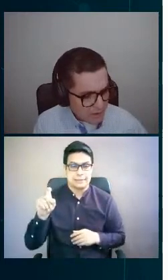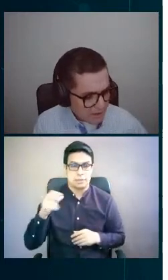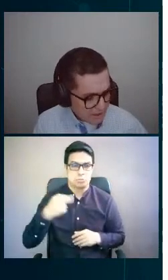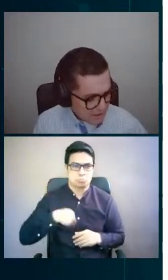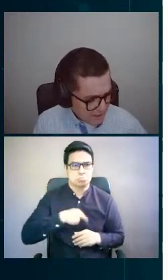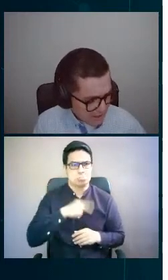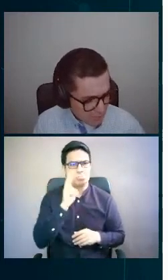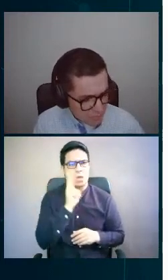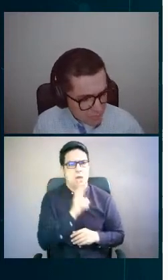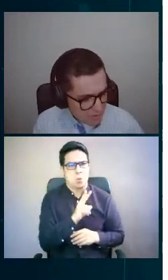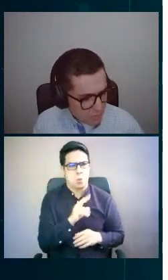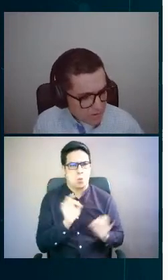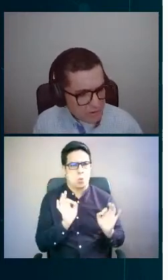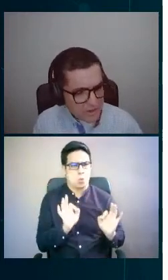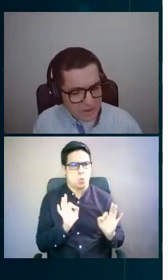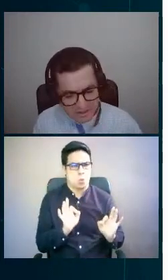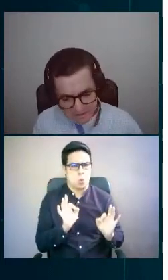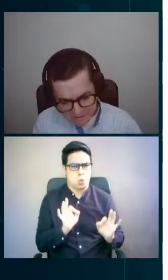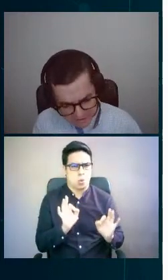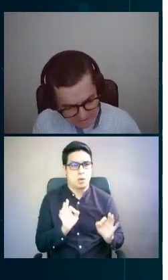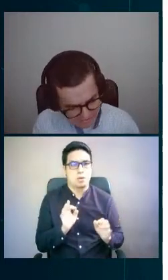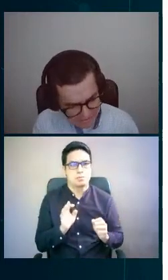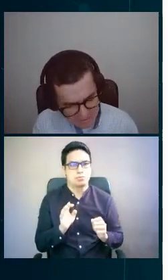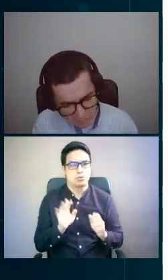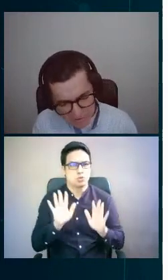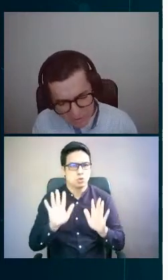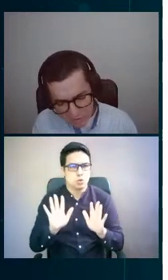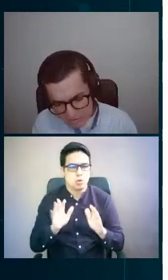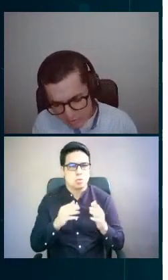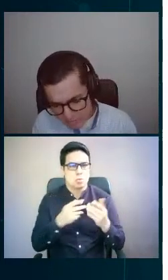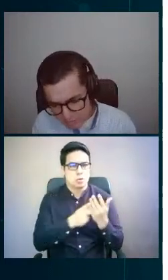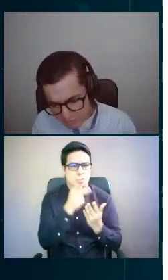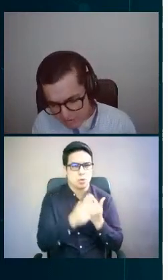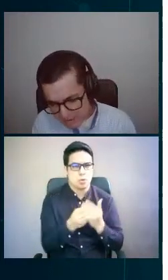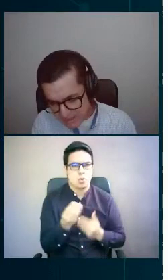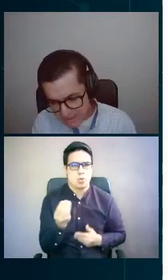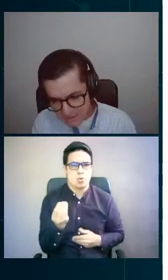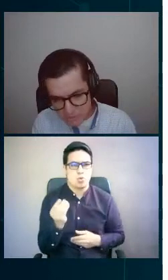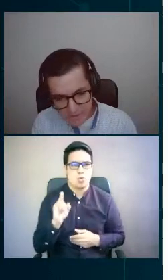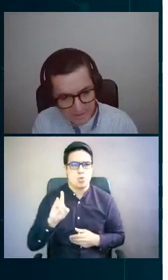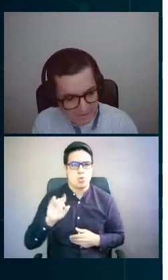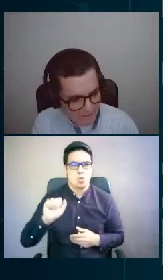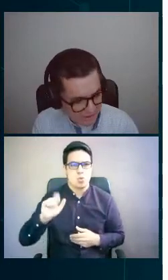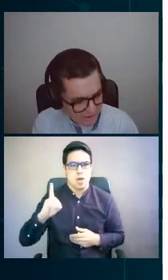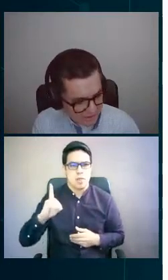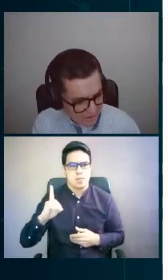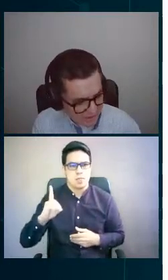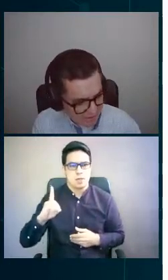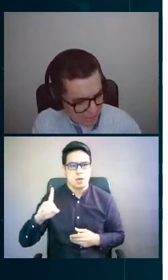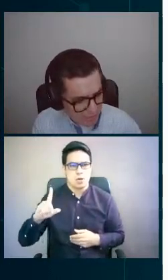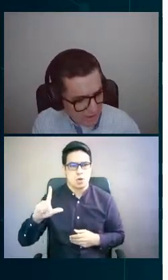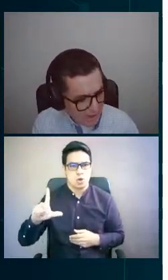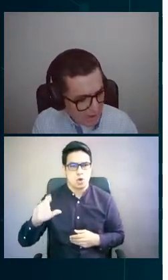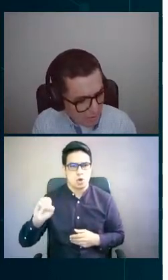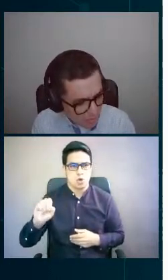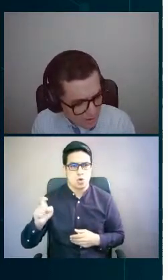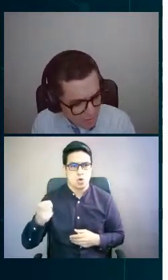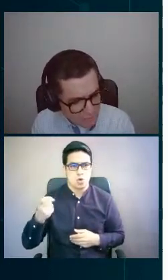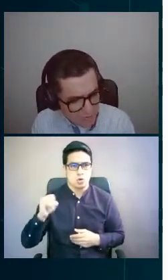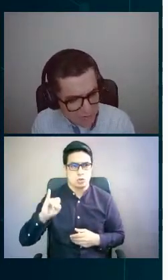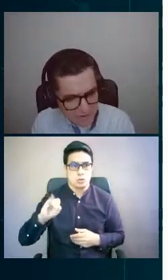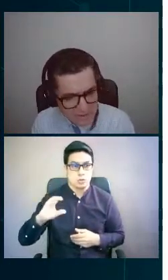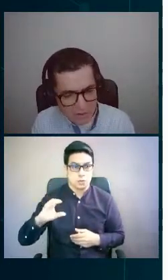prometedora, era la opción de QuadLogic. Que, digamos, si lo vemos a la actualidad, fue una